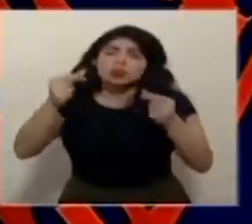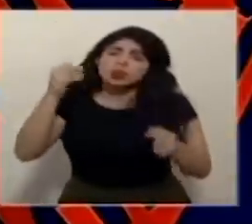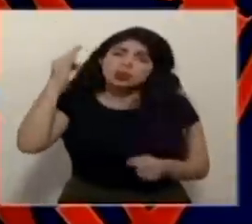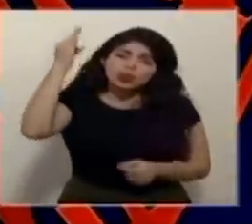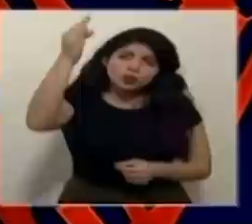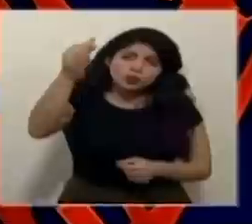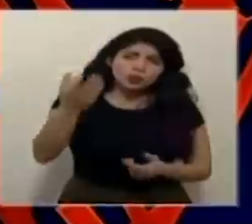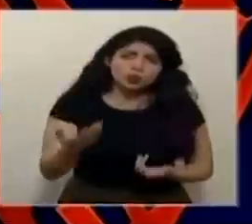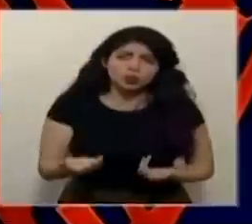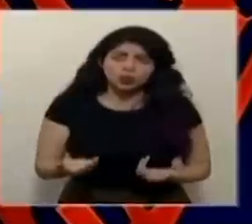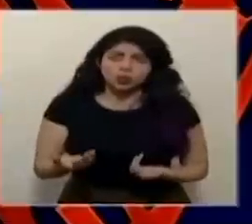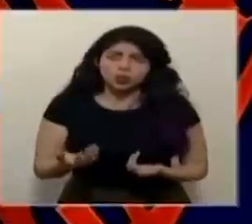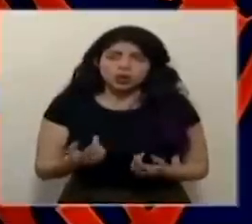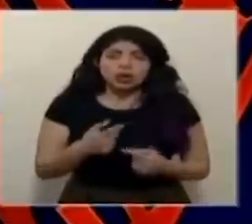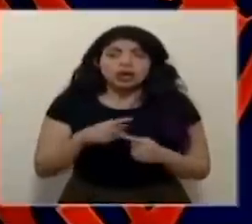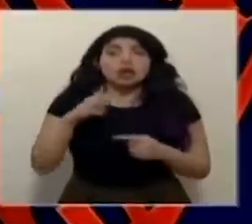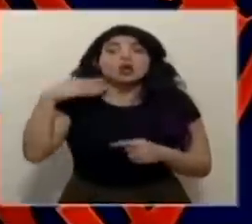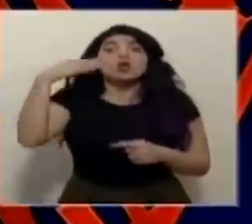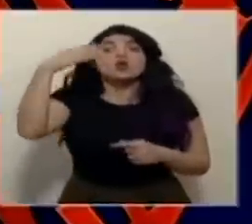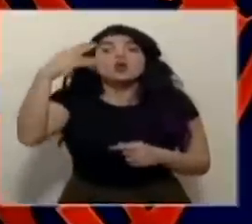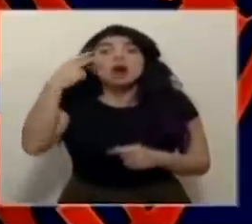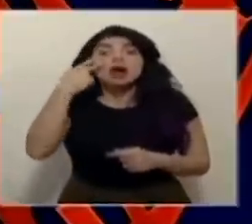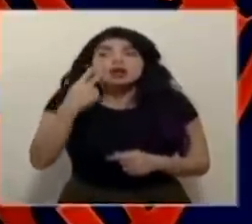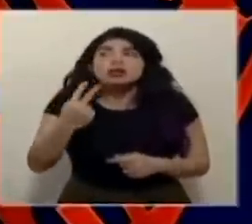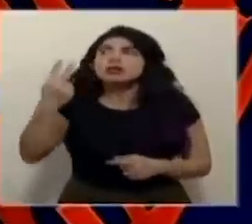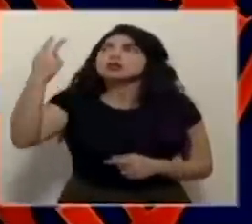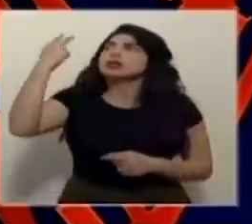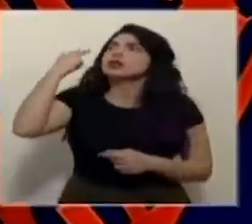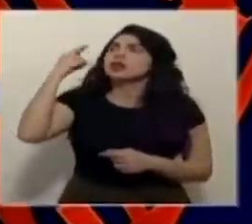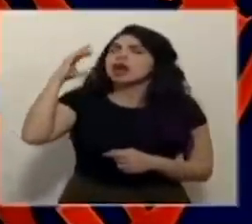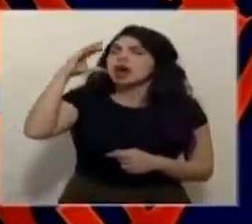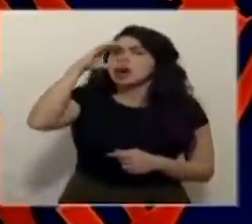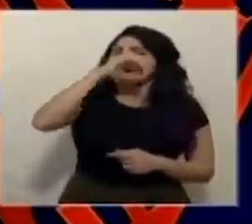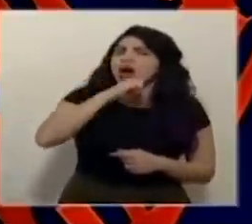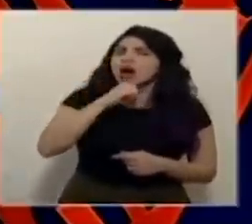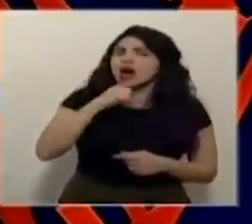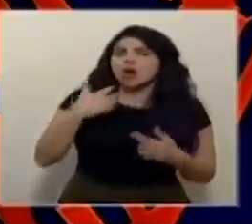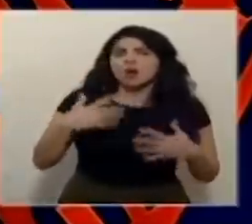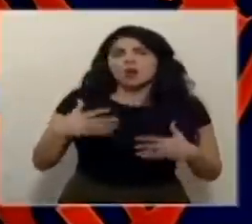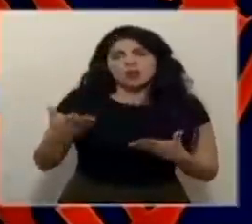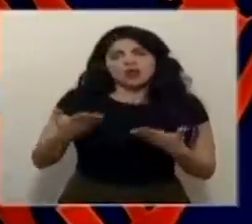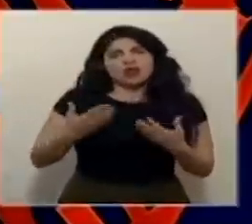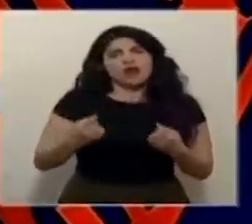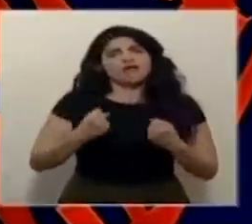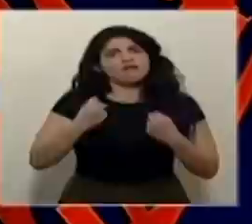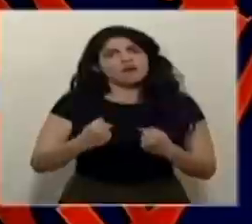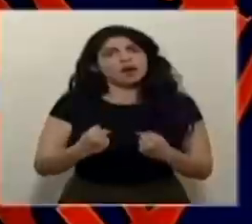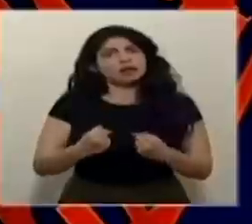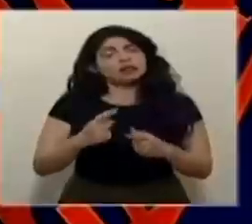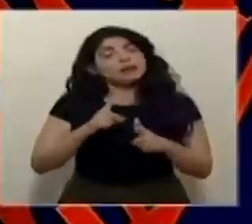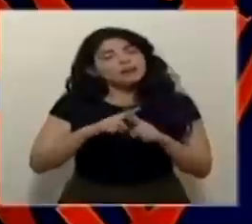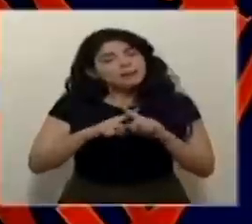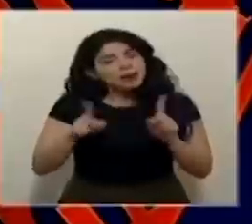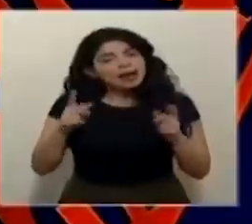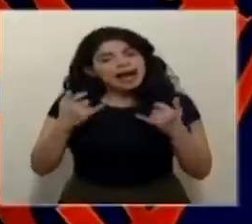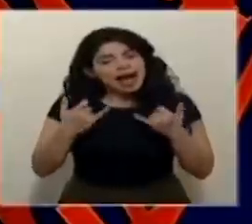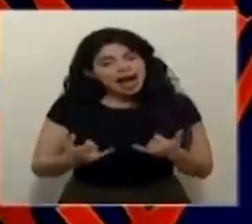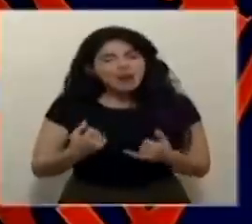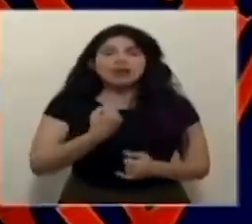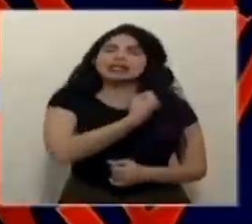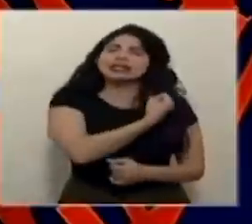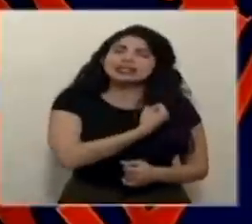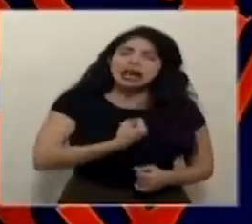este y nos va y cuando volvamos a ir para atrás vamos a darnos cuenta de que nos hizo más fuertes pero entonces tenemos que hacer el